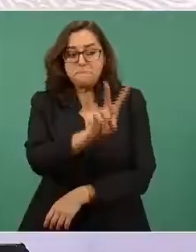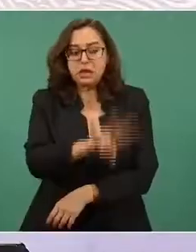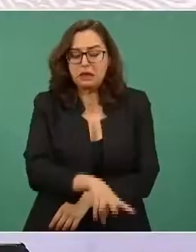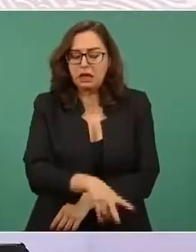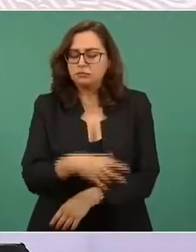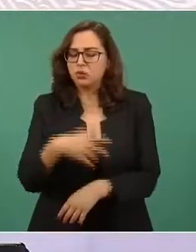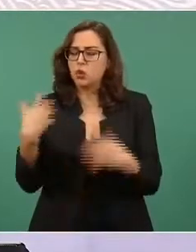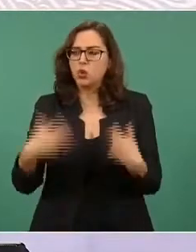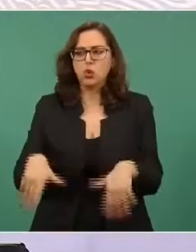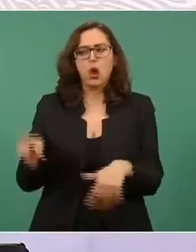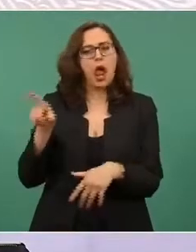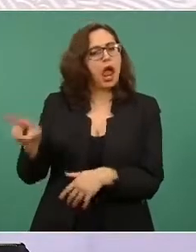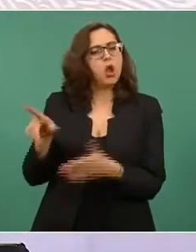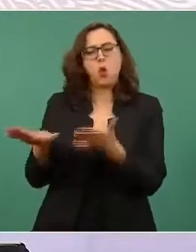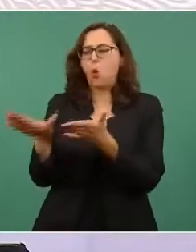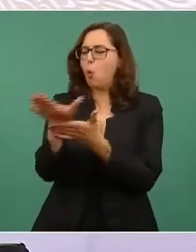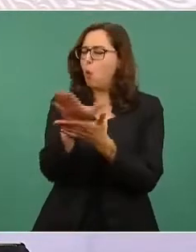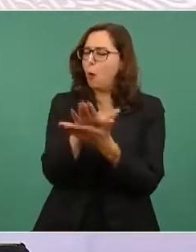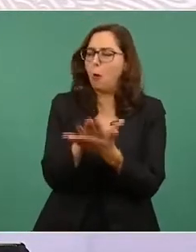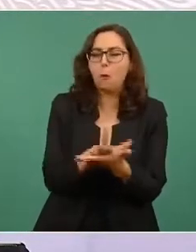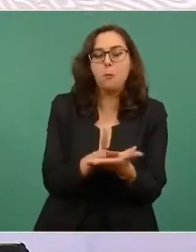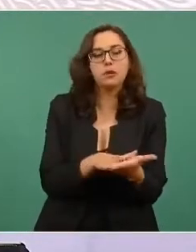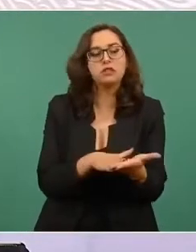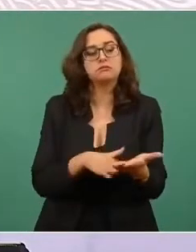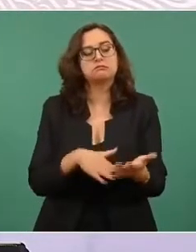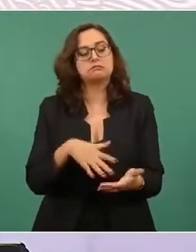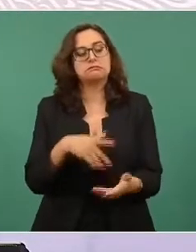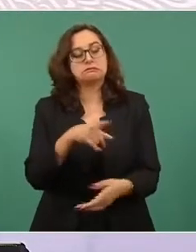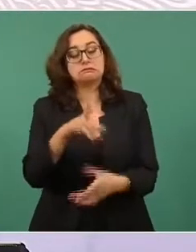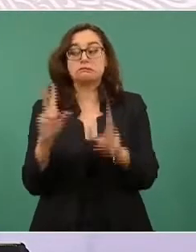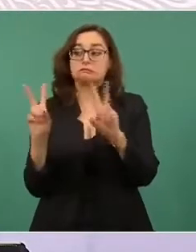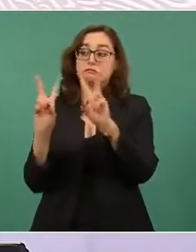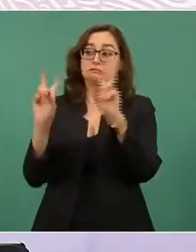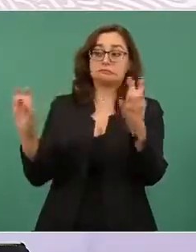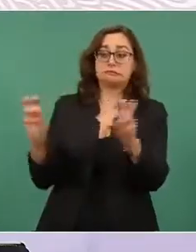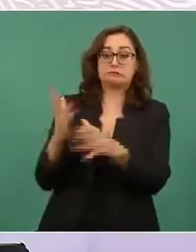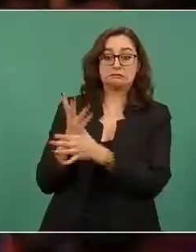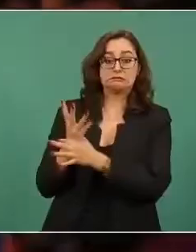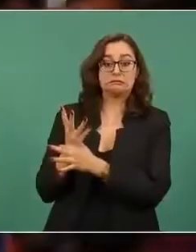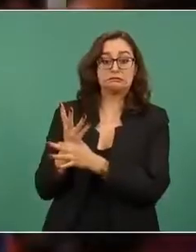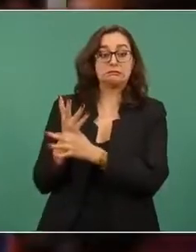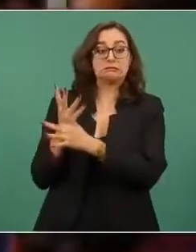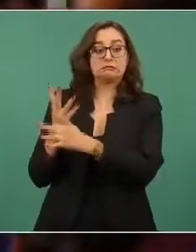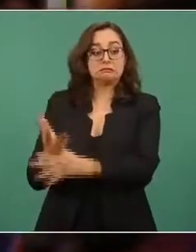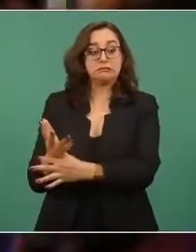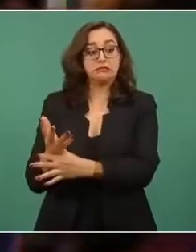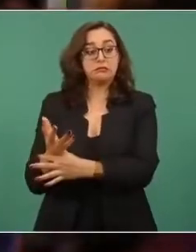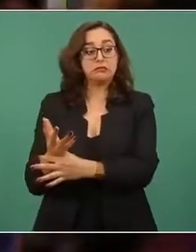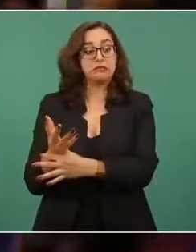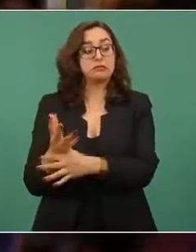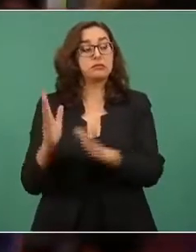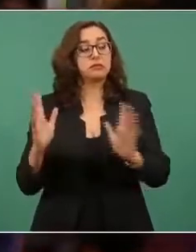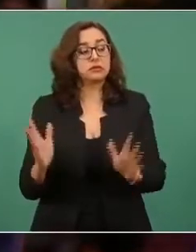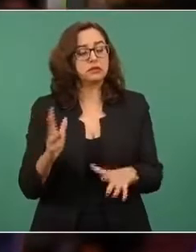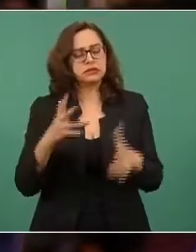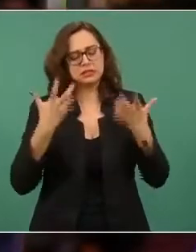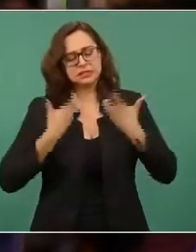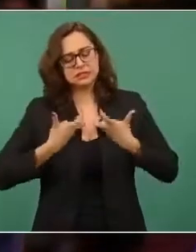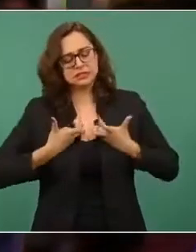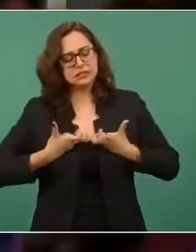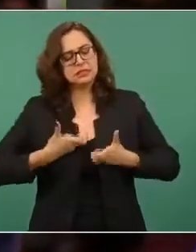pasado que han sido, cito textualmente, muy dolorosos.